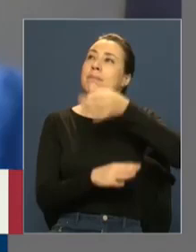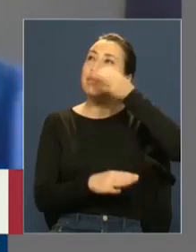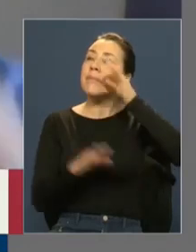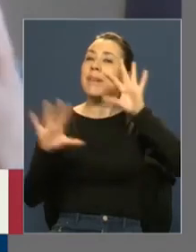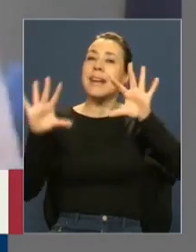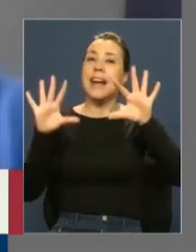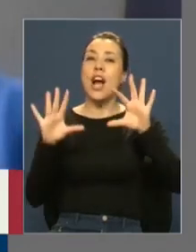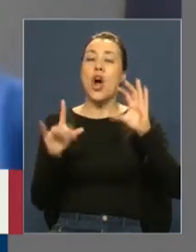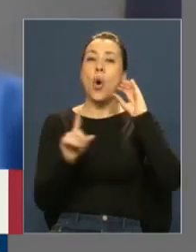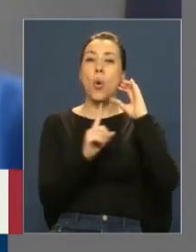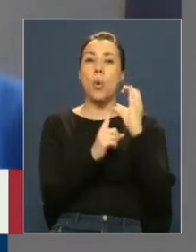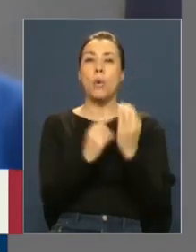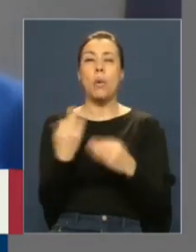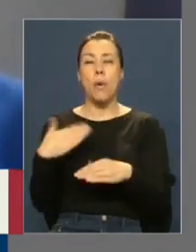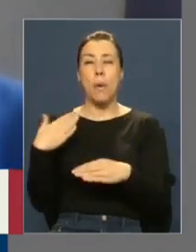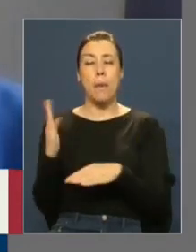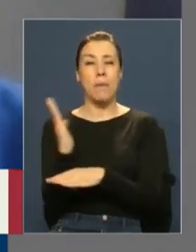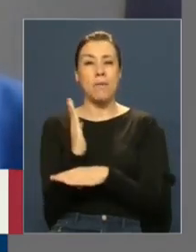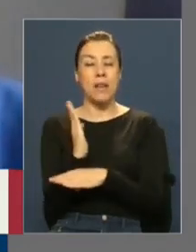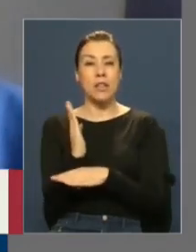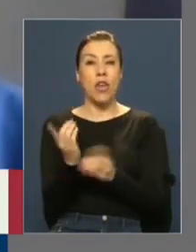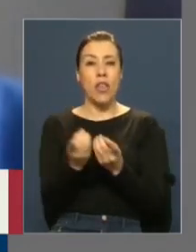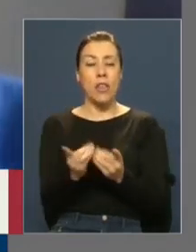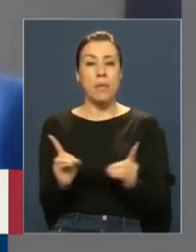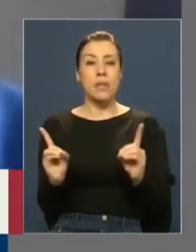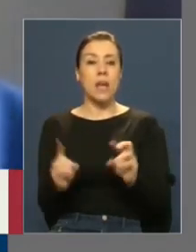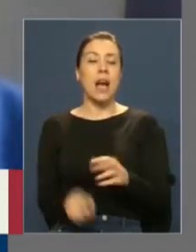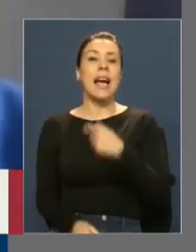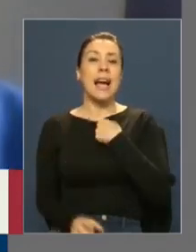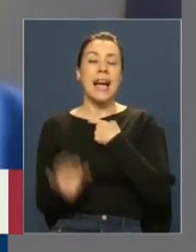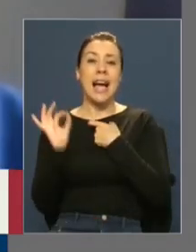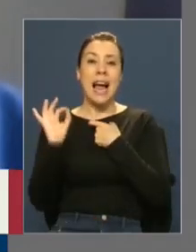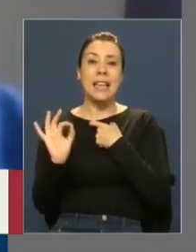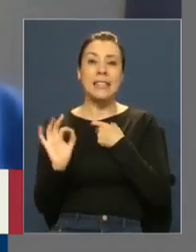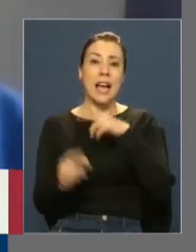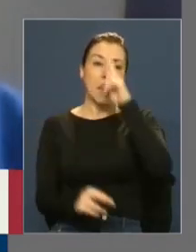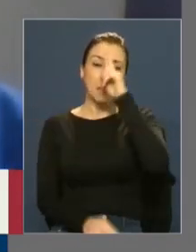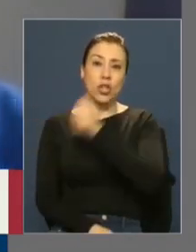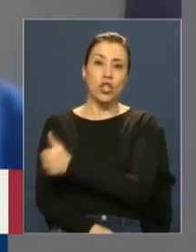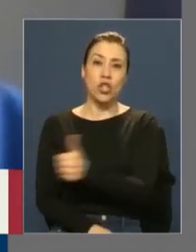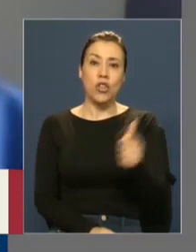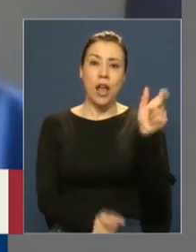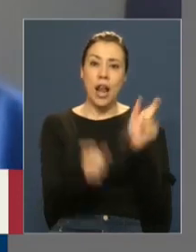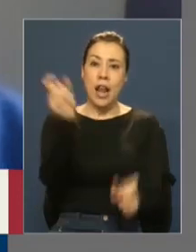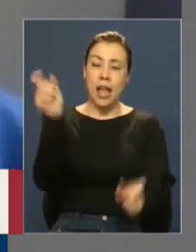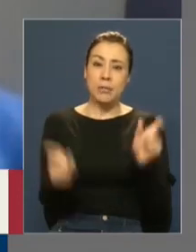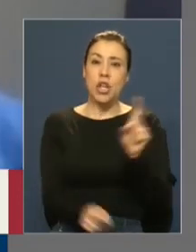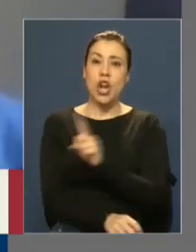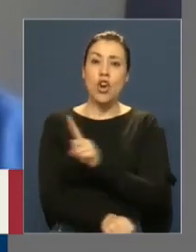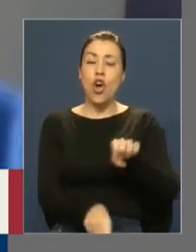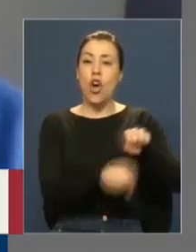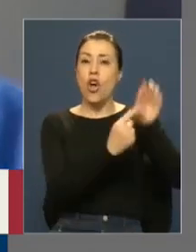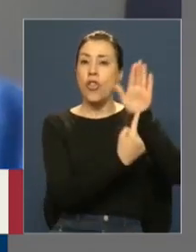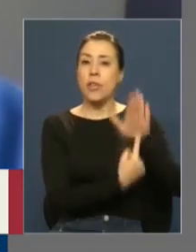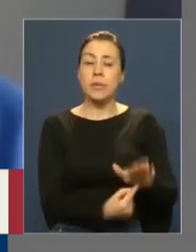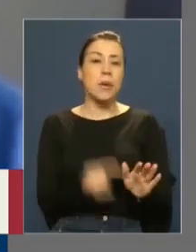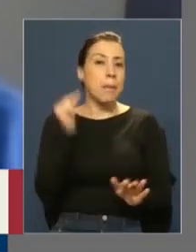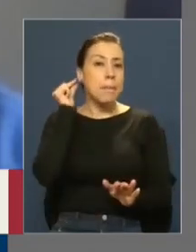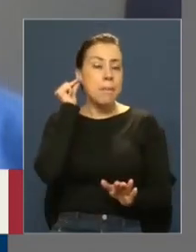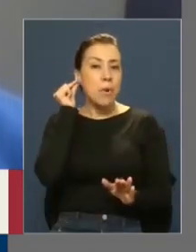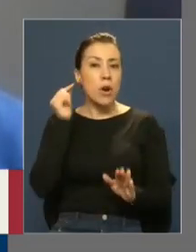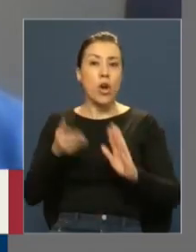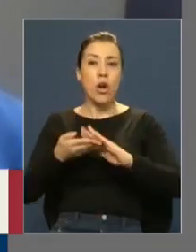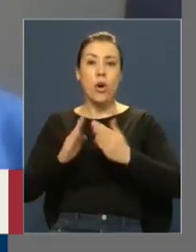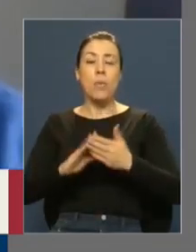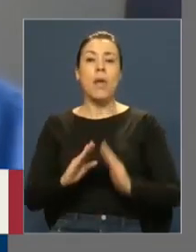Es básico en una democracia asegurar el respeto de todas las personas, impidiendo la discriminación hacia las mujeres, la comunidad